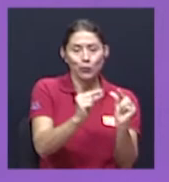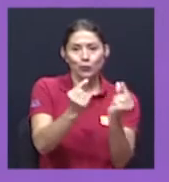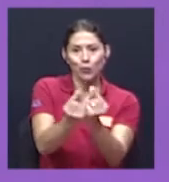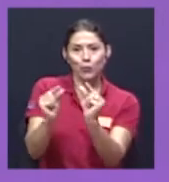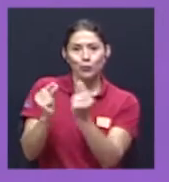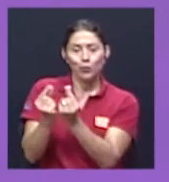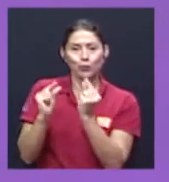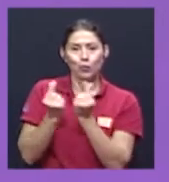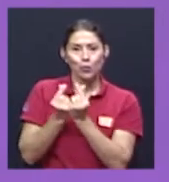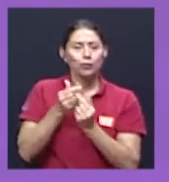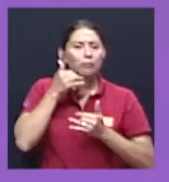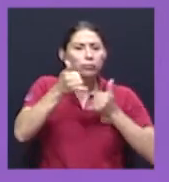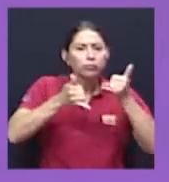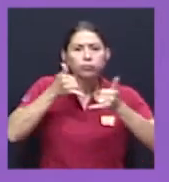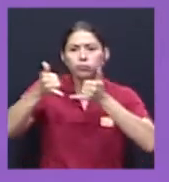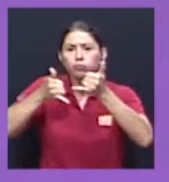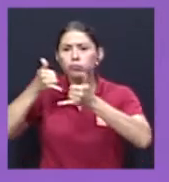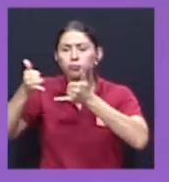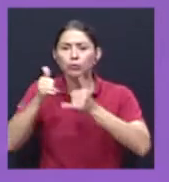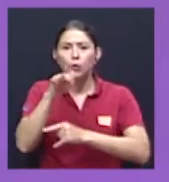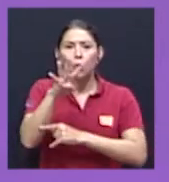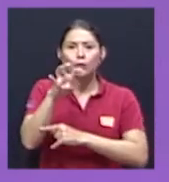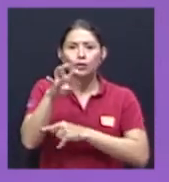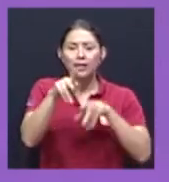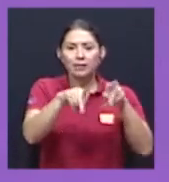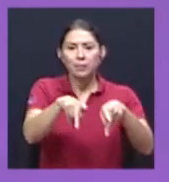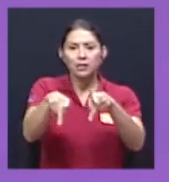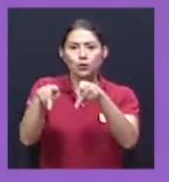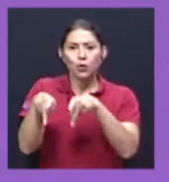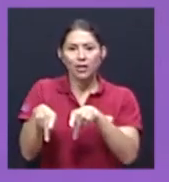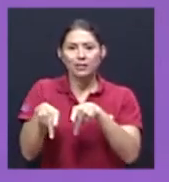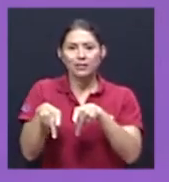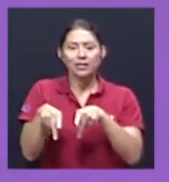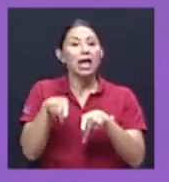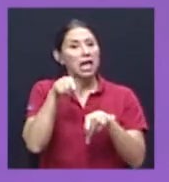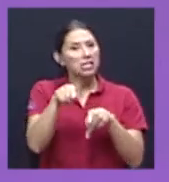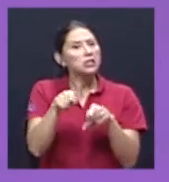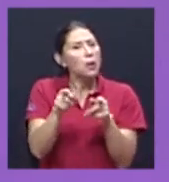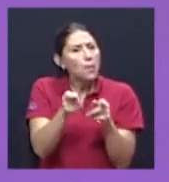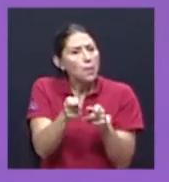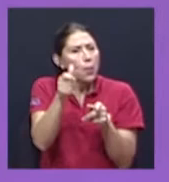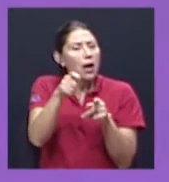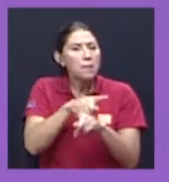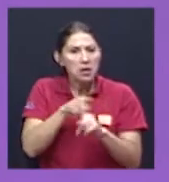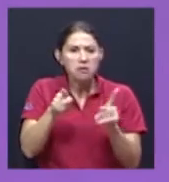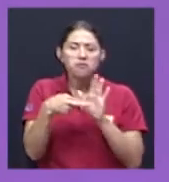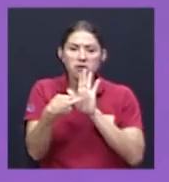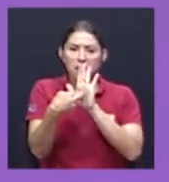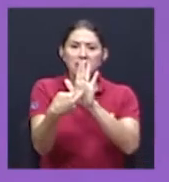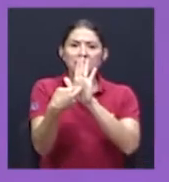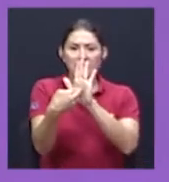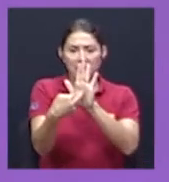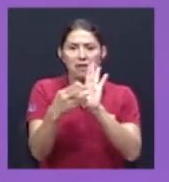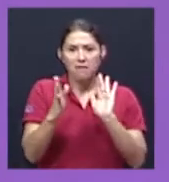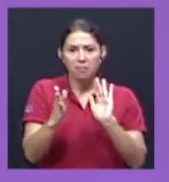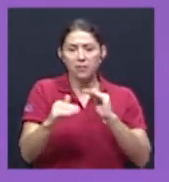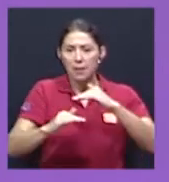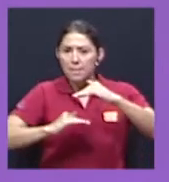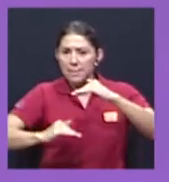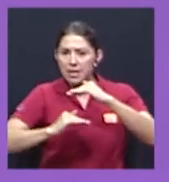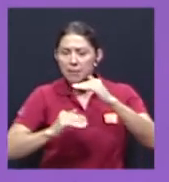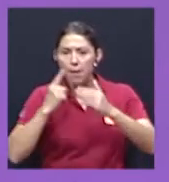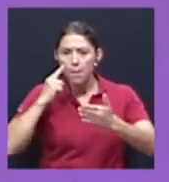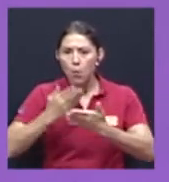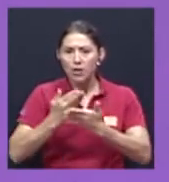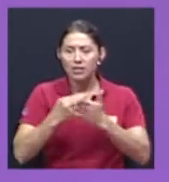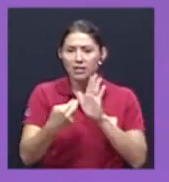dirigió a 400 personas. Es pequeña, pero sí es representativa. Es la mínima muestra representativa de las